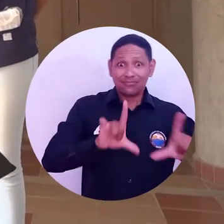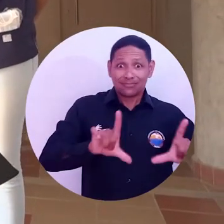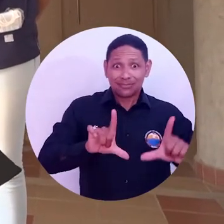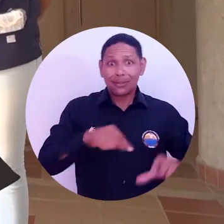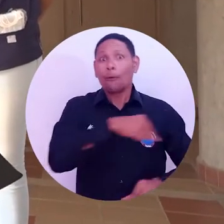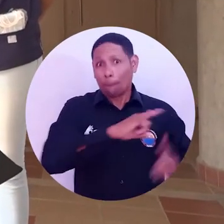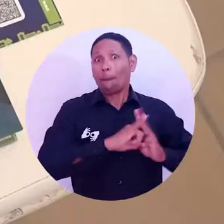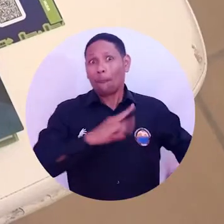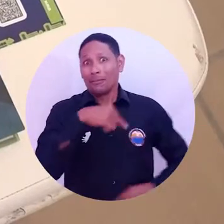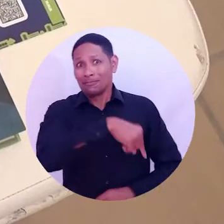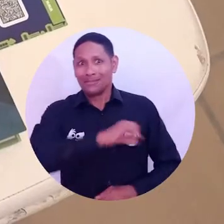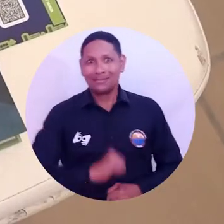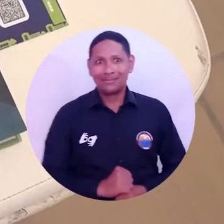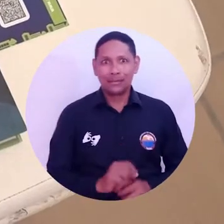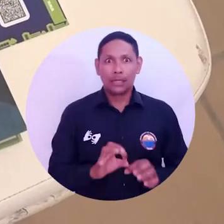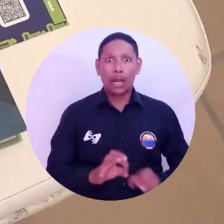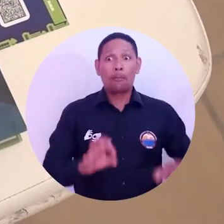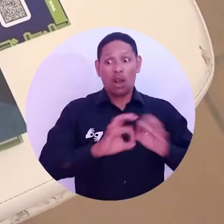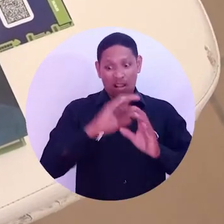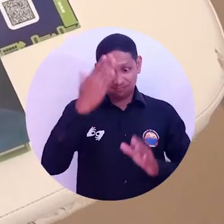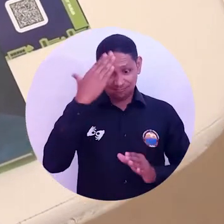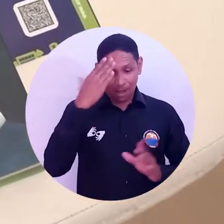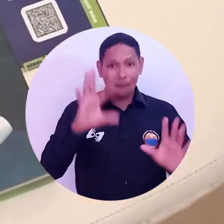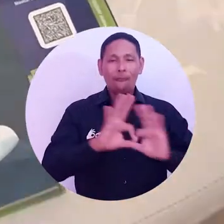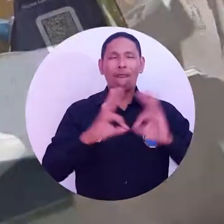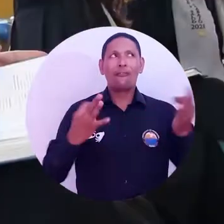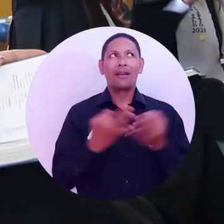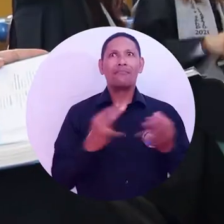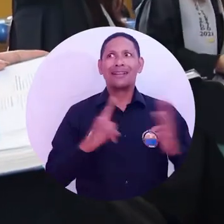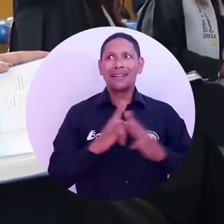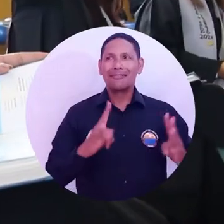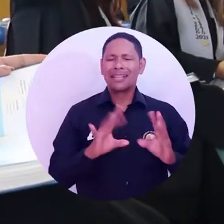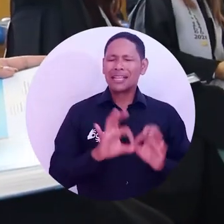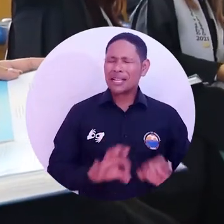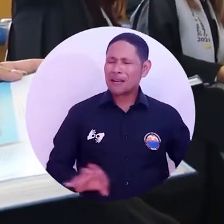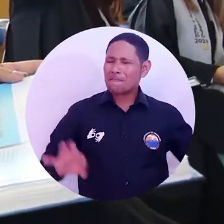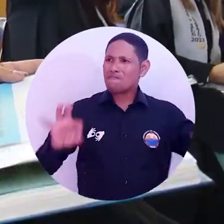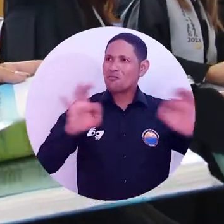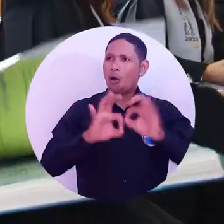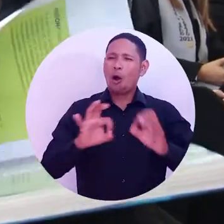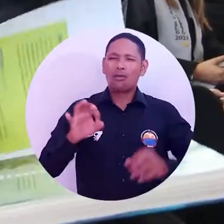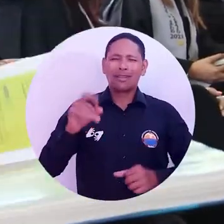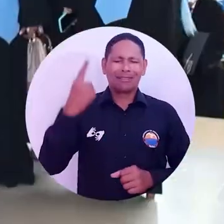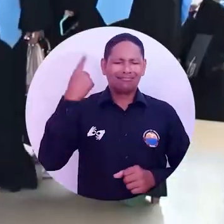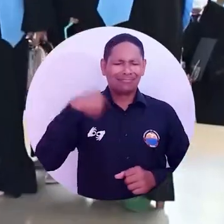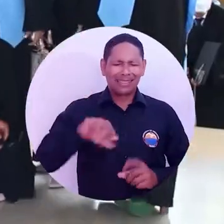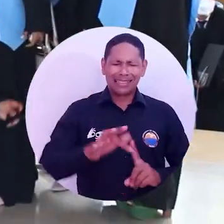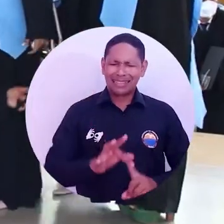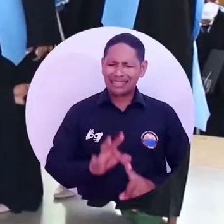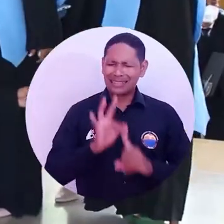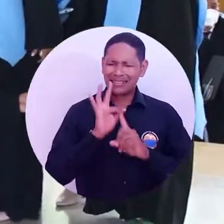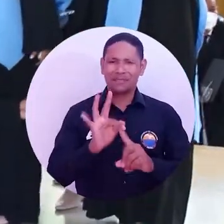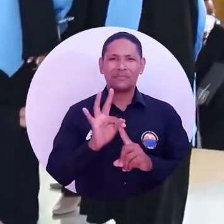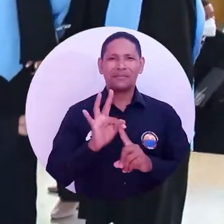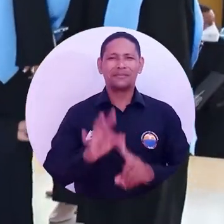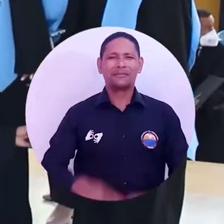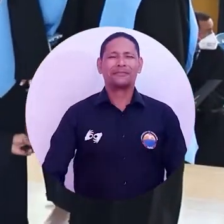ratificando el gran significado que tiene para la familia Unimagdalena disfrutar de ese inigualable momento.